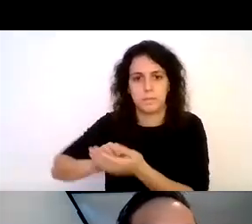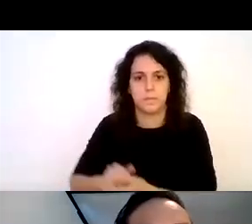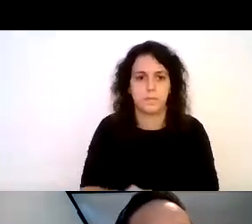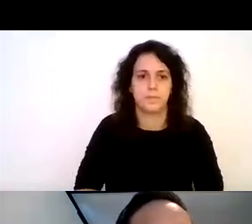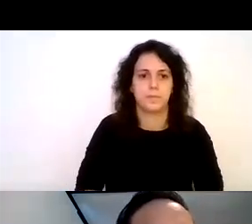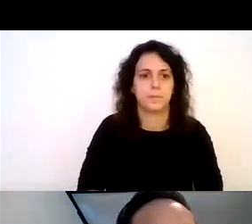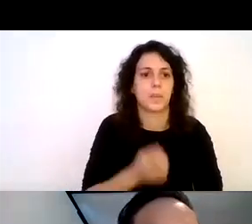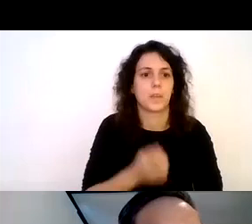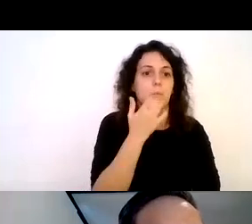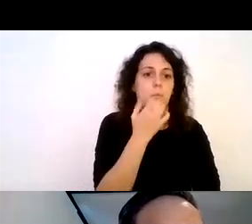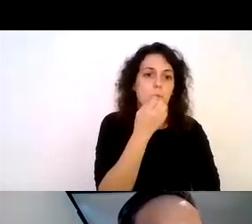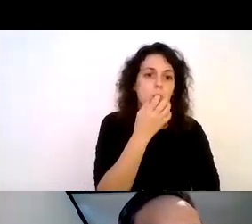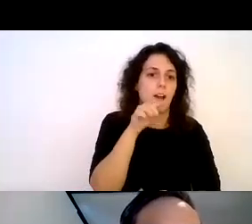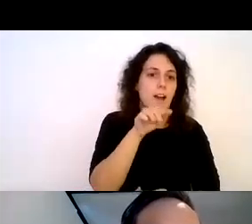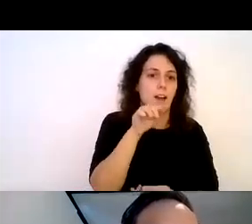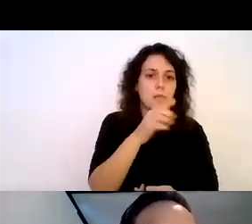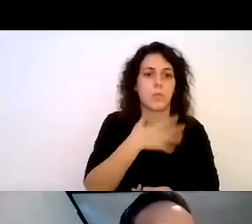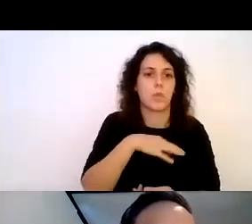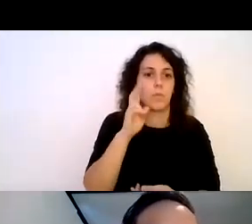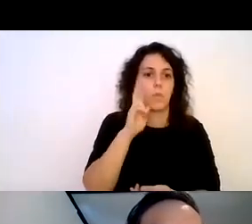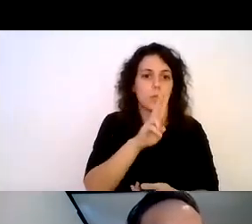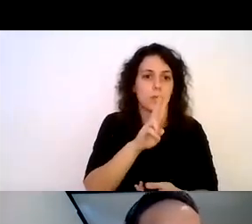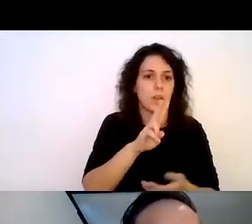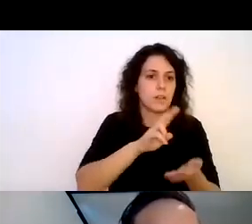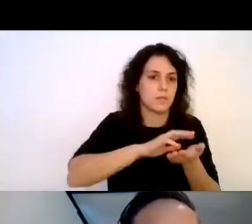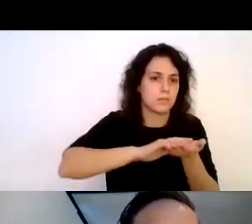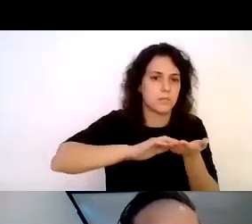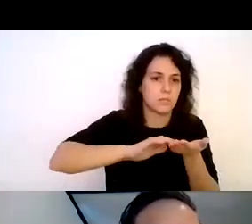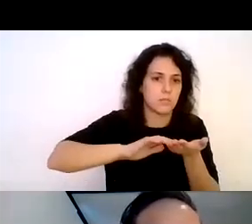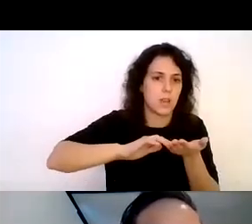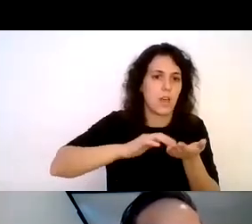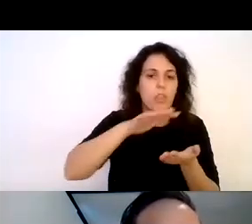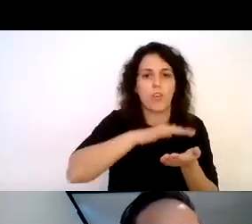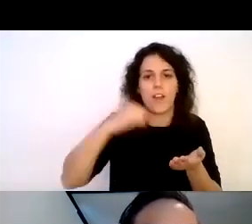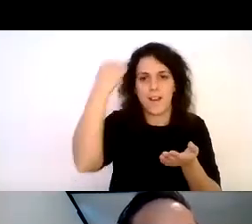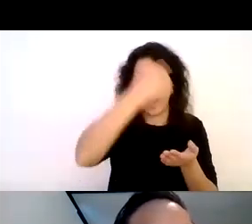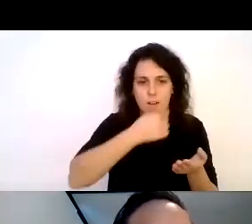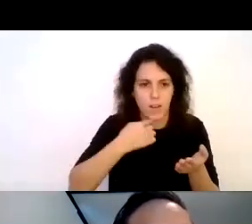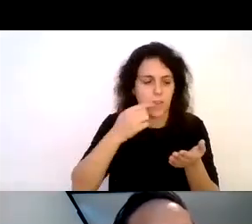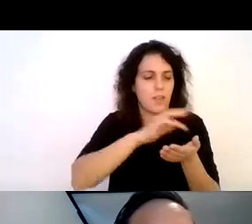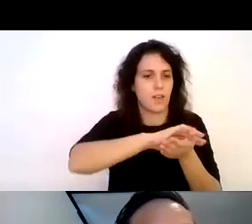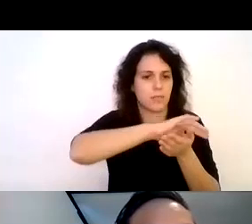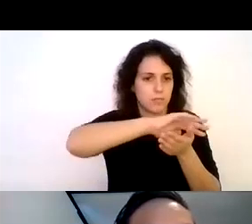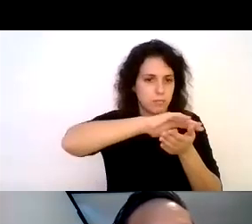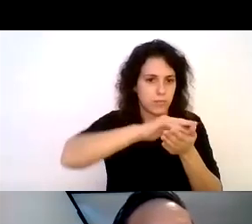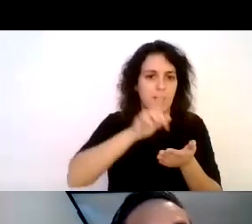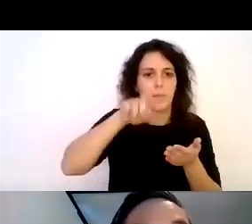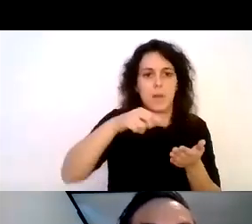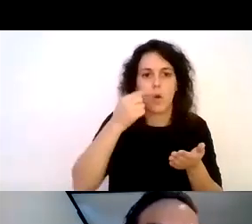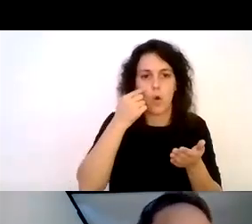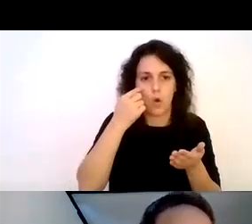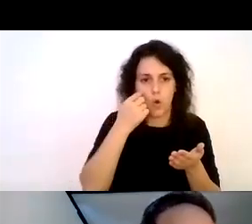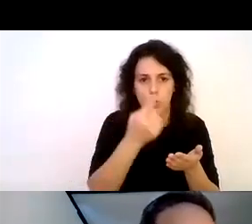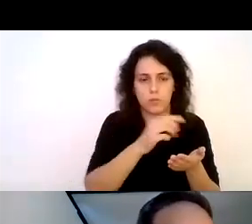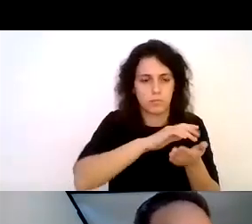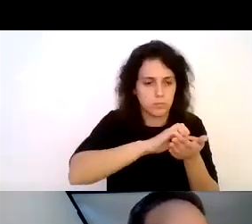bueno ahí podemos observar como la señora luz va tocando la parte de la cabeza la parte también del ojo ahora